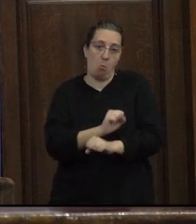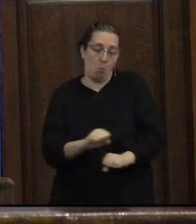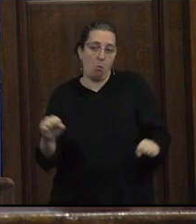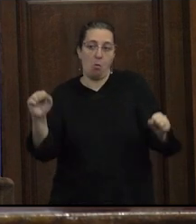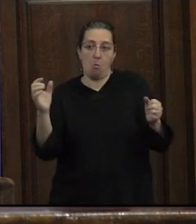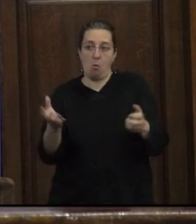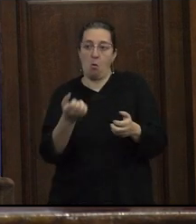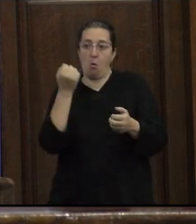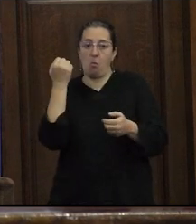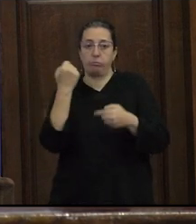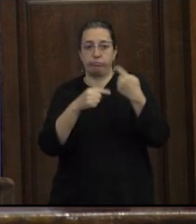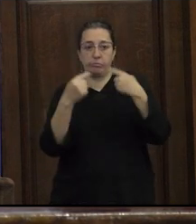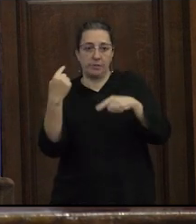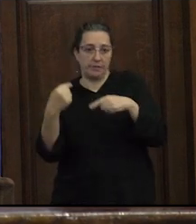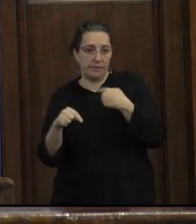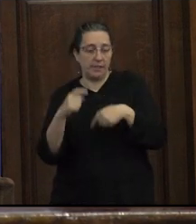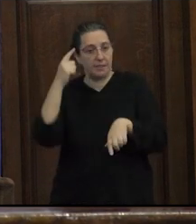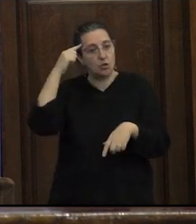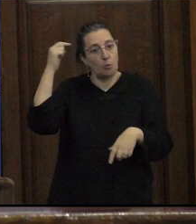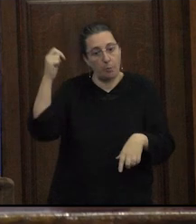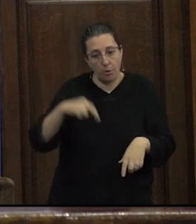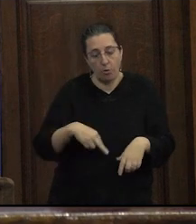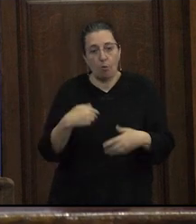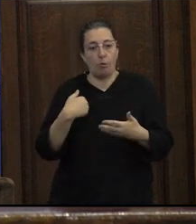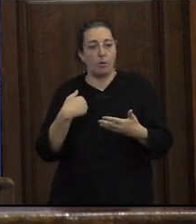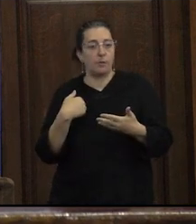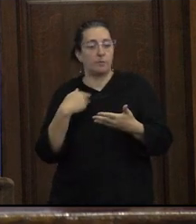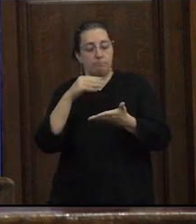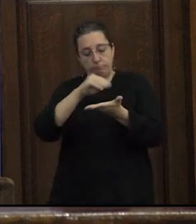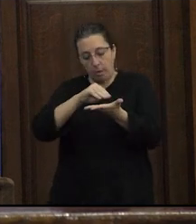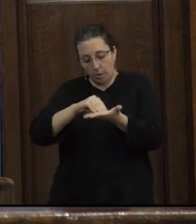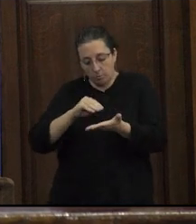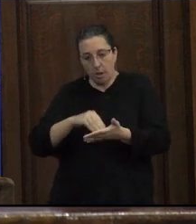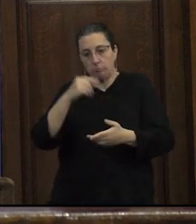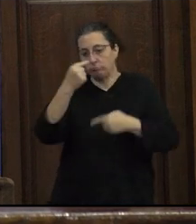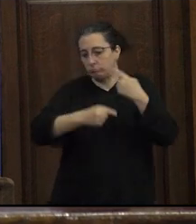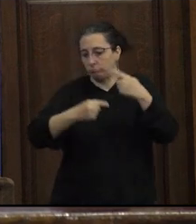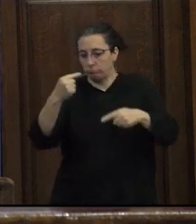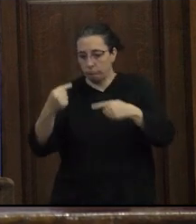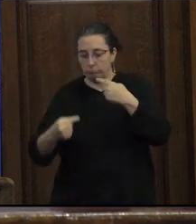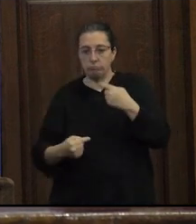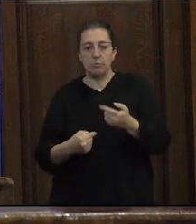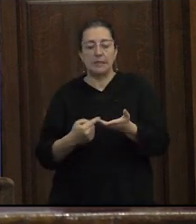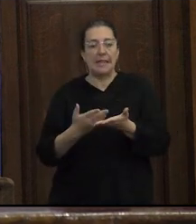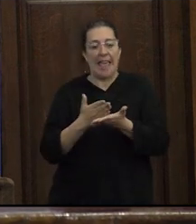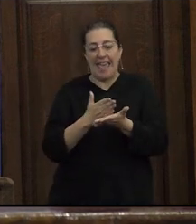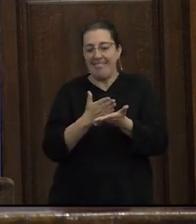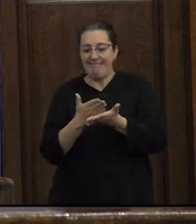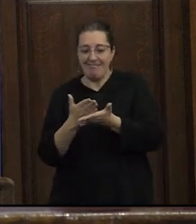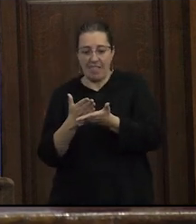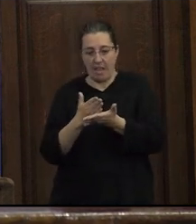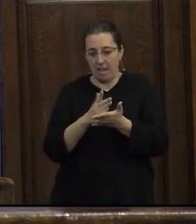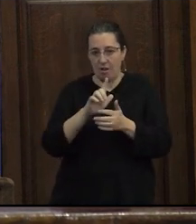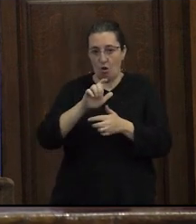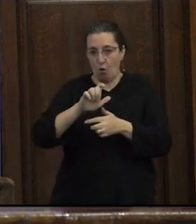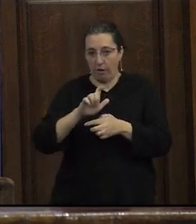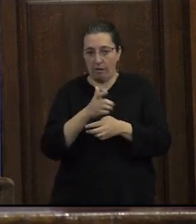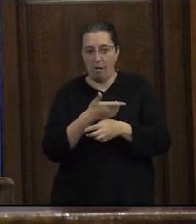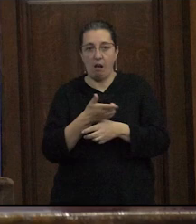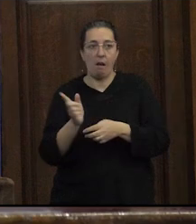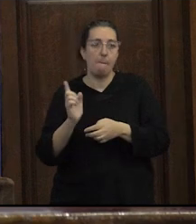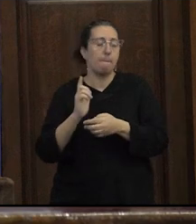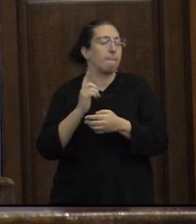encontrar la polifonía de voces el registro de lo múltiple la lógica del entre tan